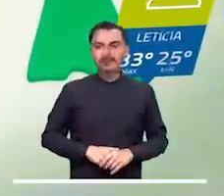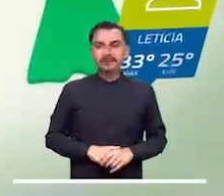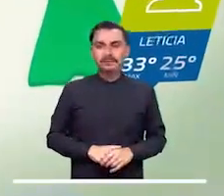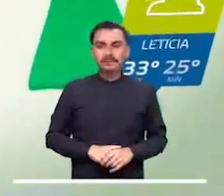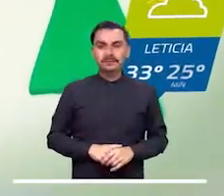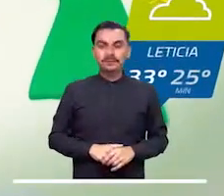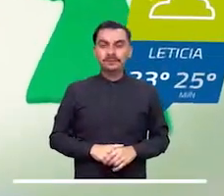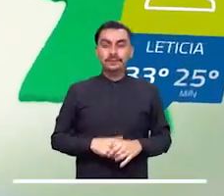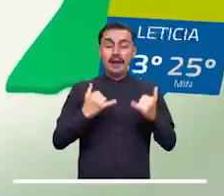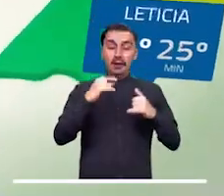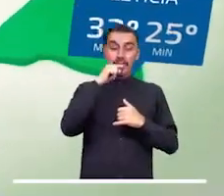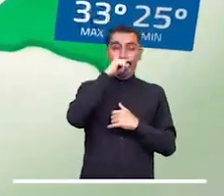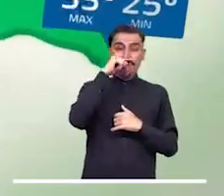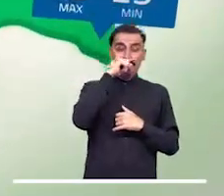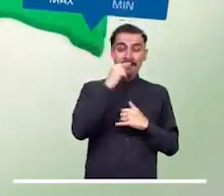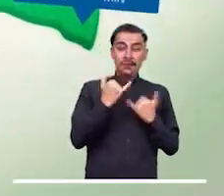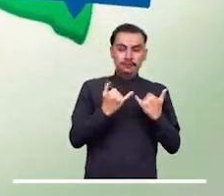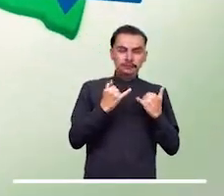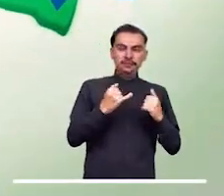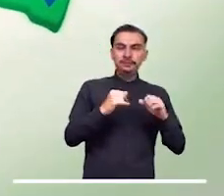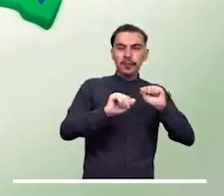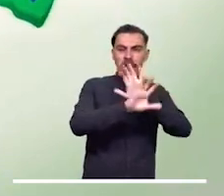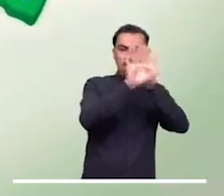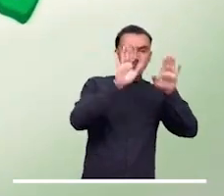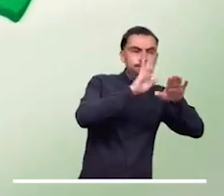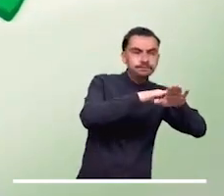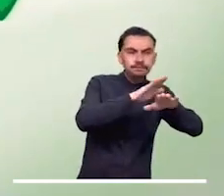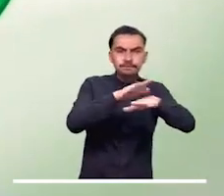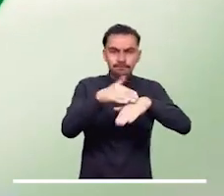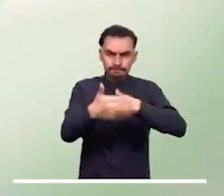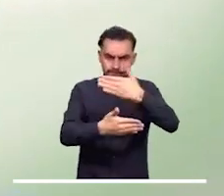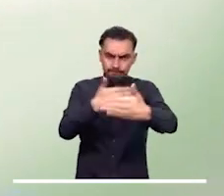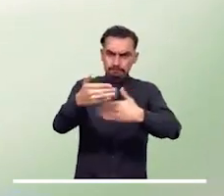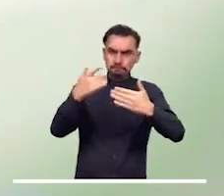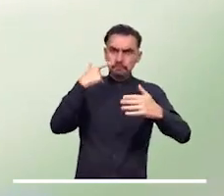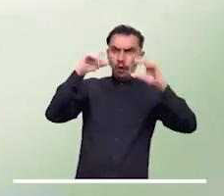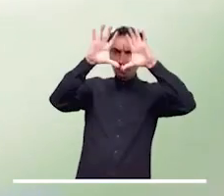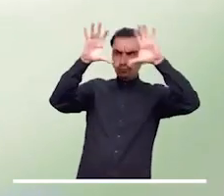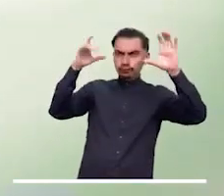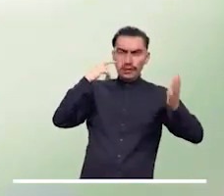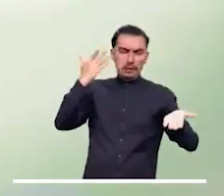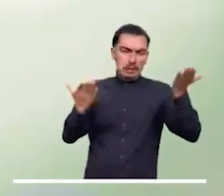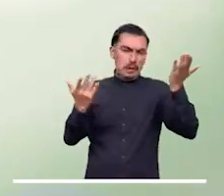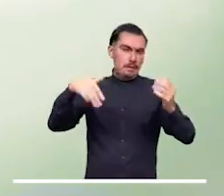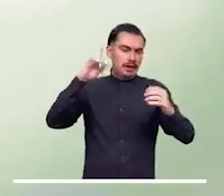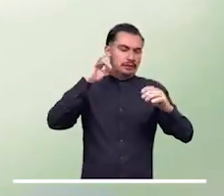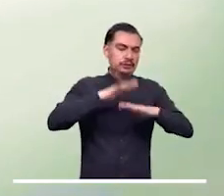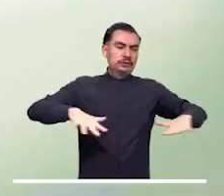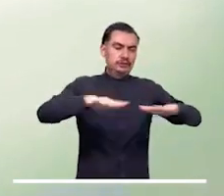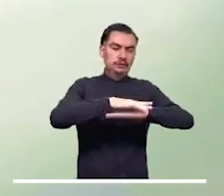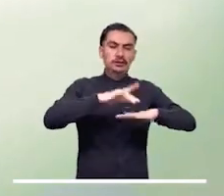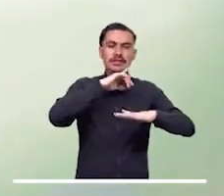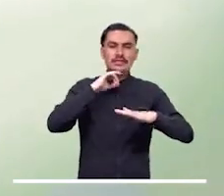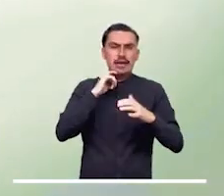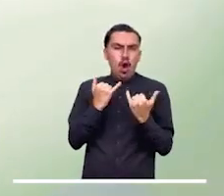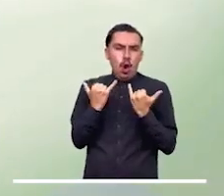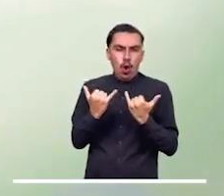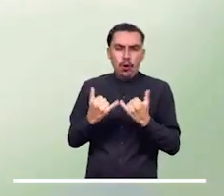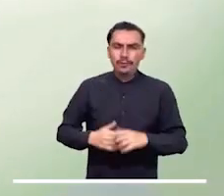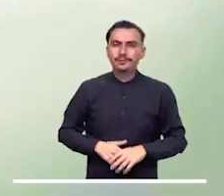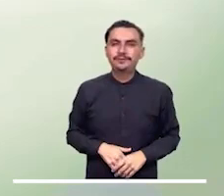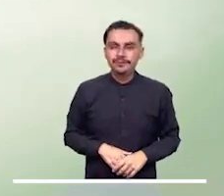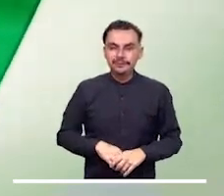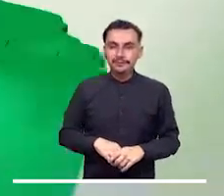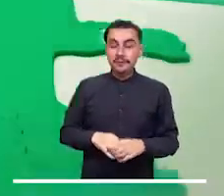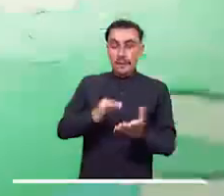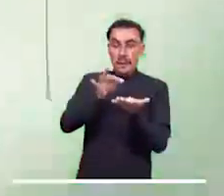occidente de Meta. Algunas lluvias ligeras y ocasionales podrían irrumpir en las zonas de Guainía, oriente de Baupés,